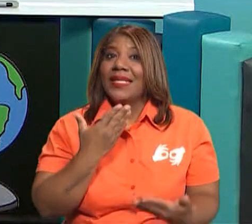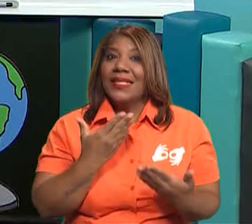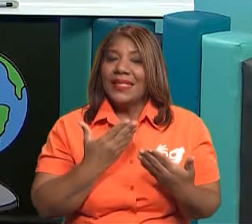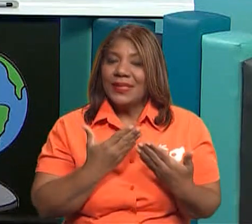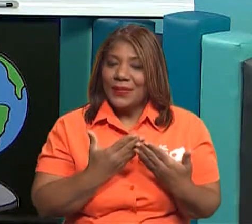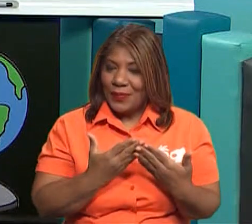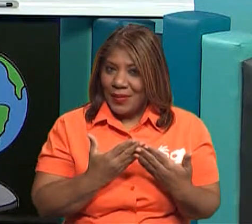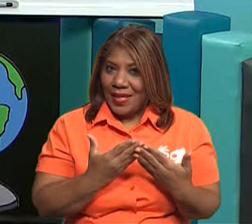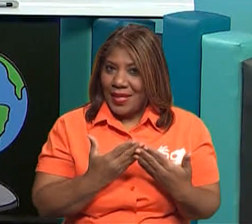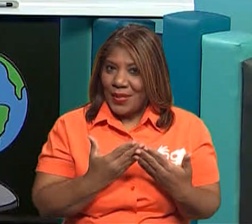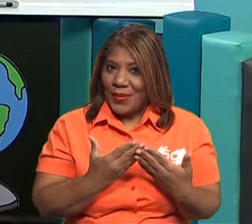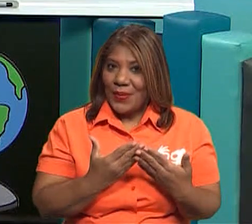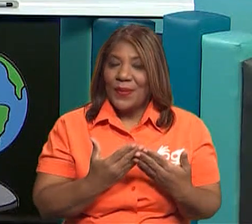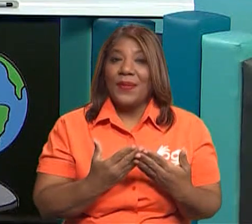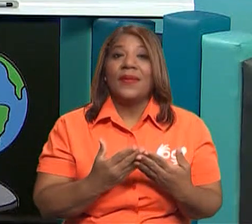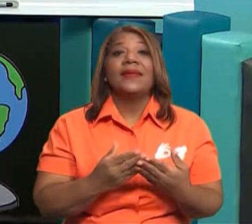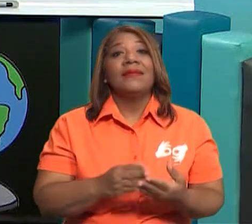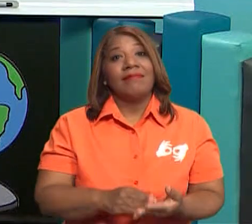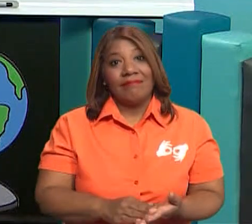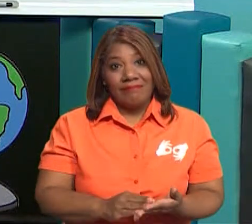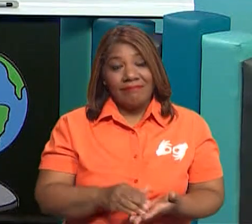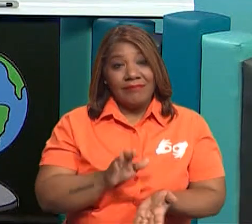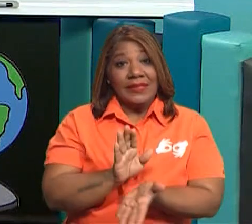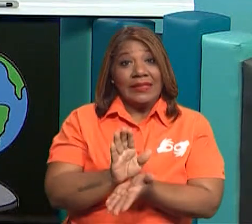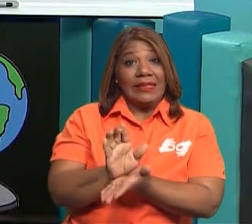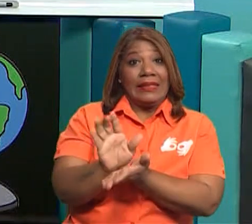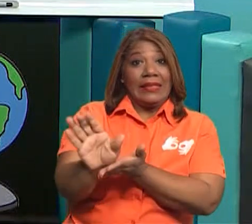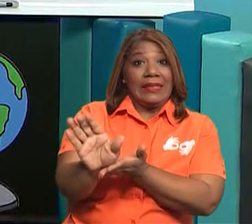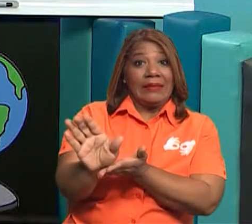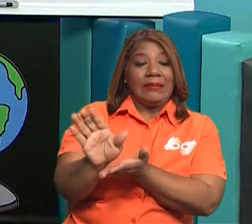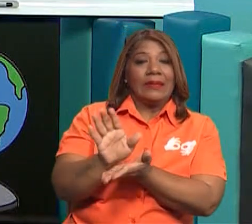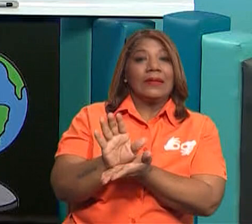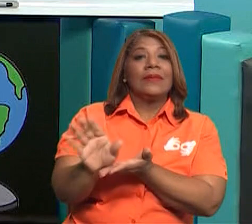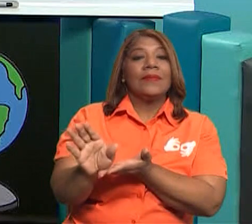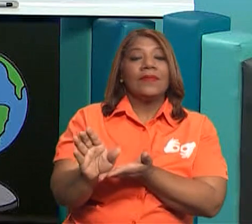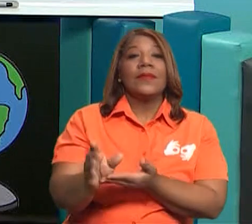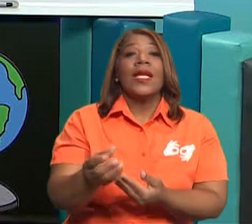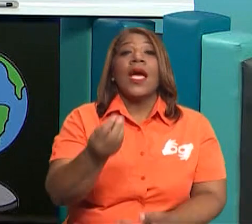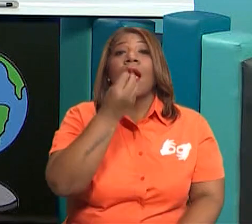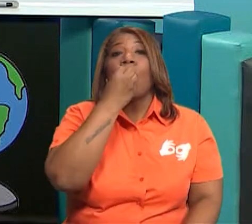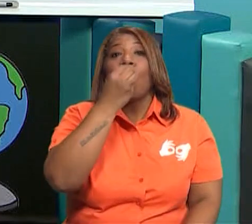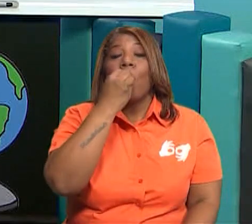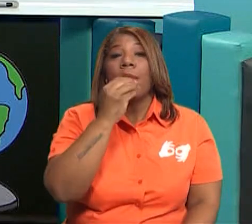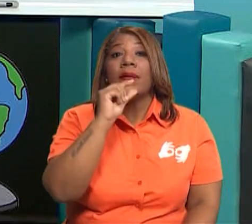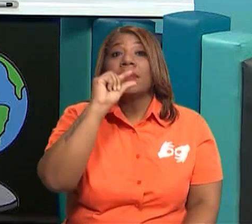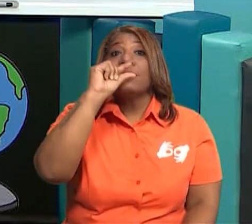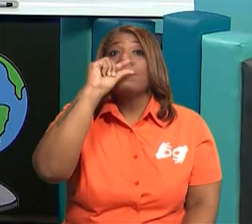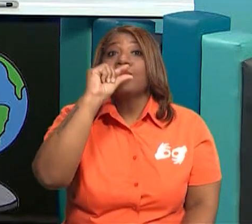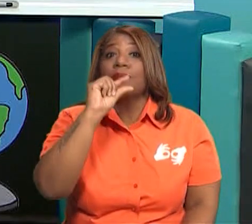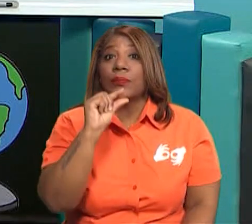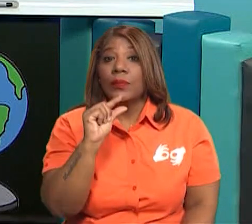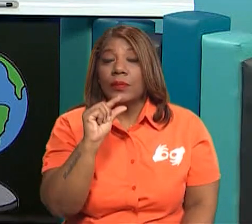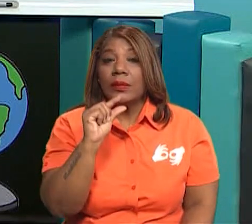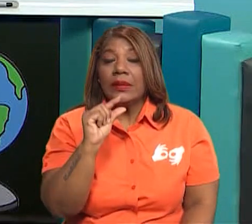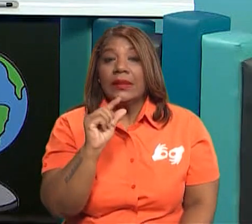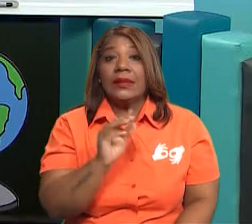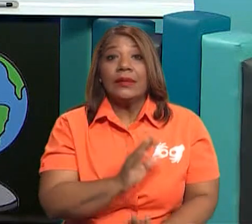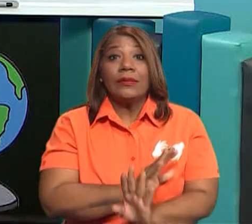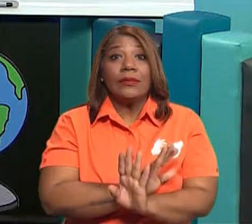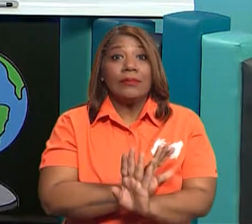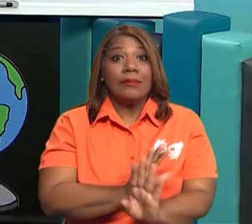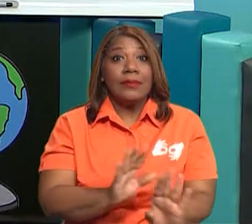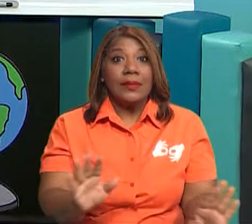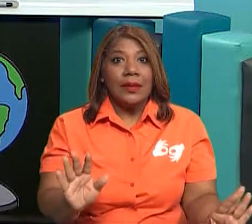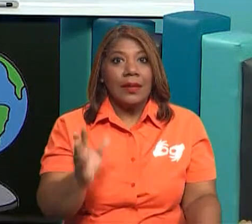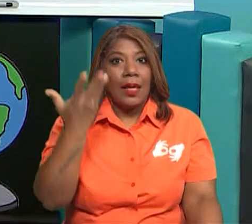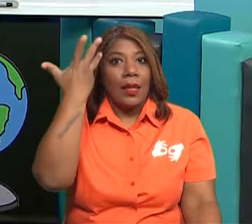para ti. Pero tu cuerpo te lo va a manifestar después cuando empiezan a enfermarte o cuando empiezas